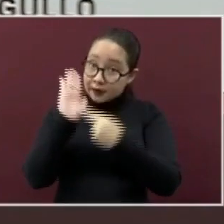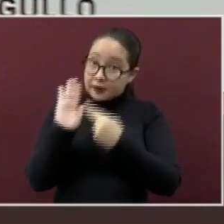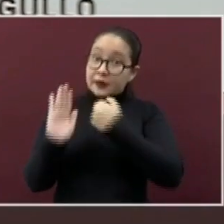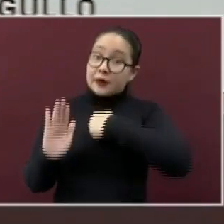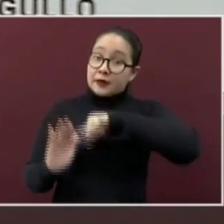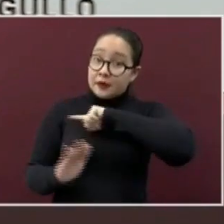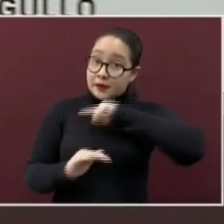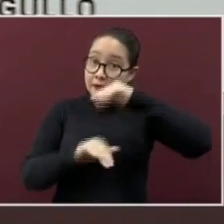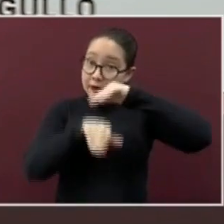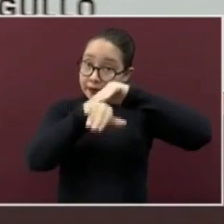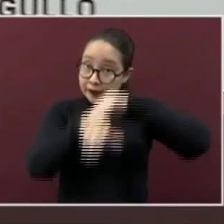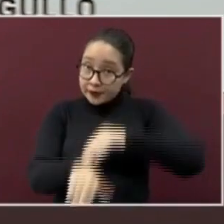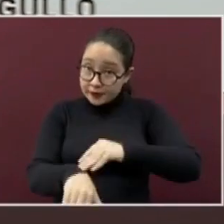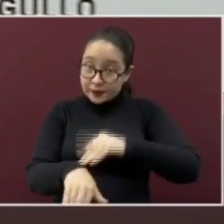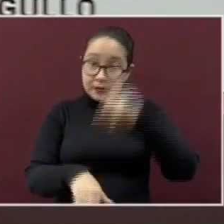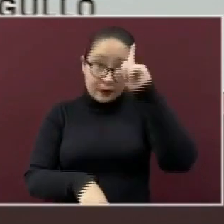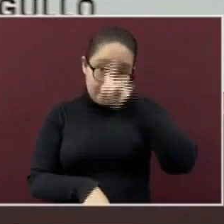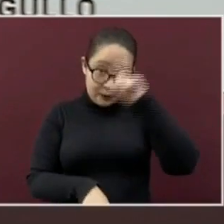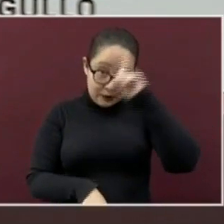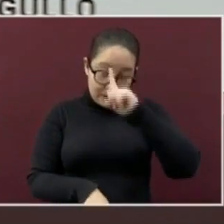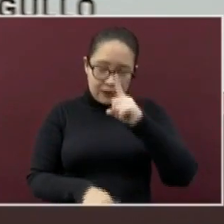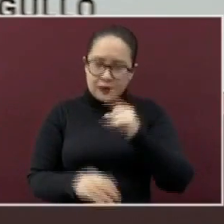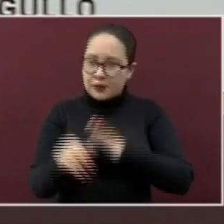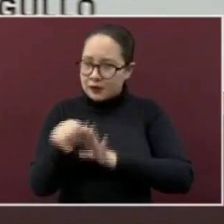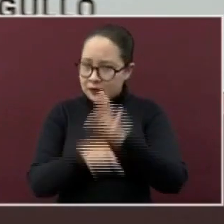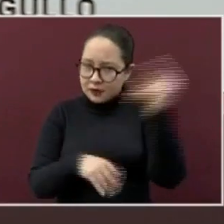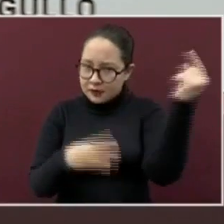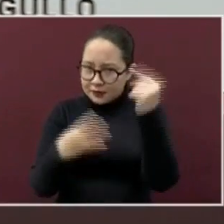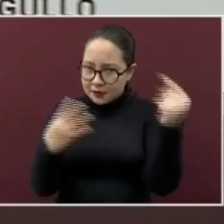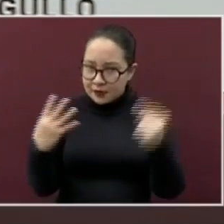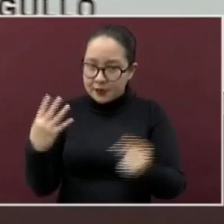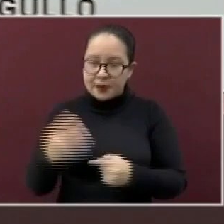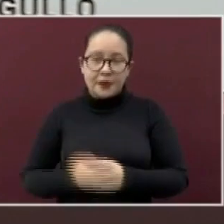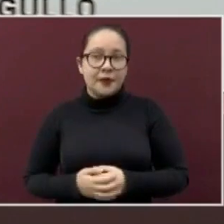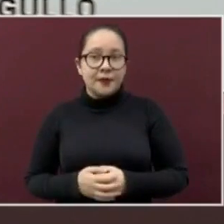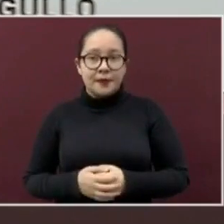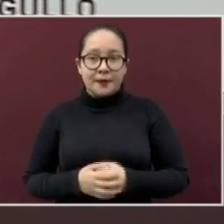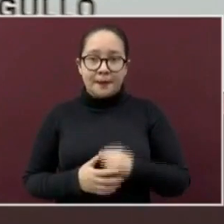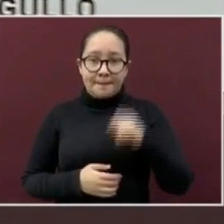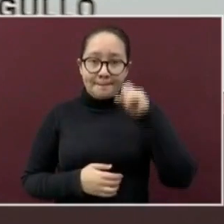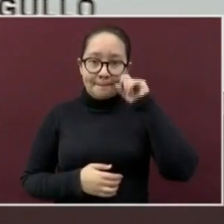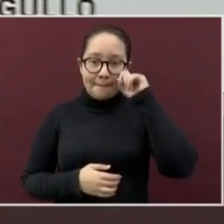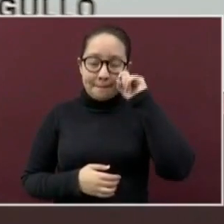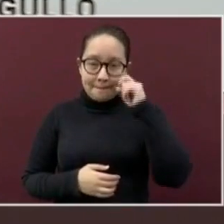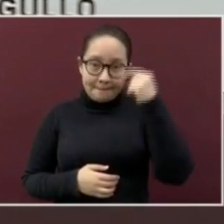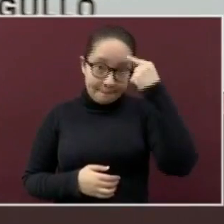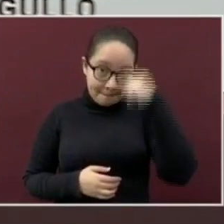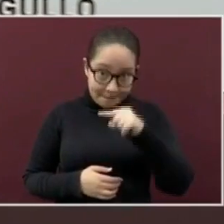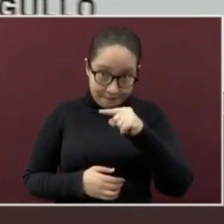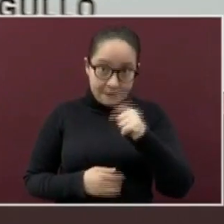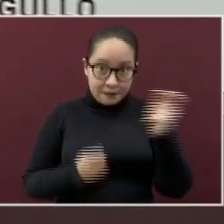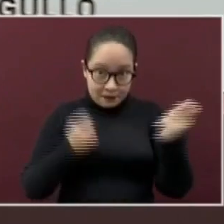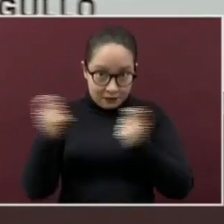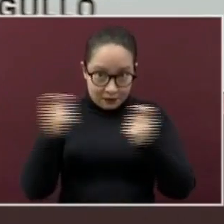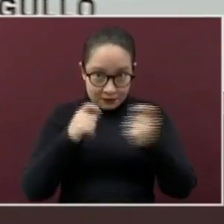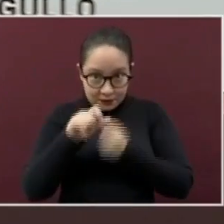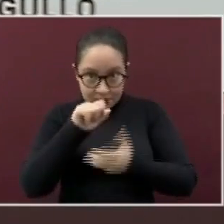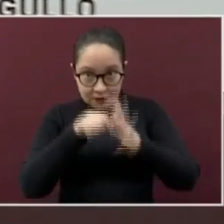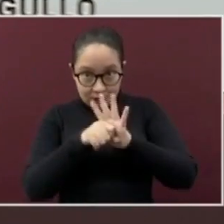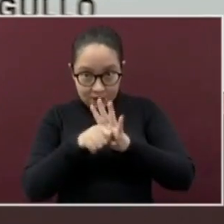recomendaciones que a continuación se anotan. Esto para poder controlar